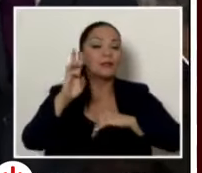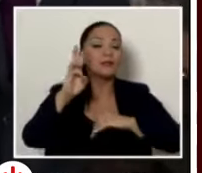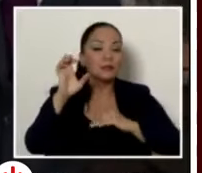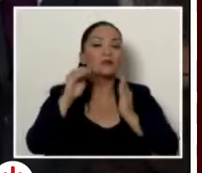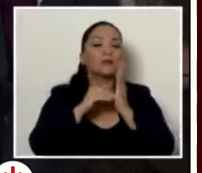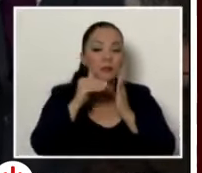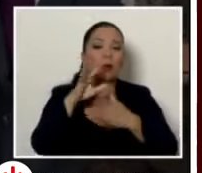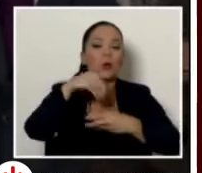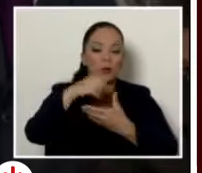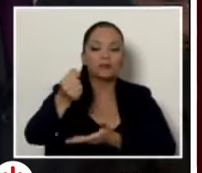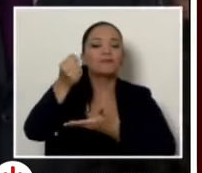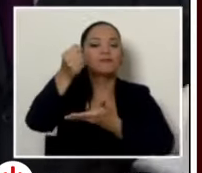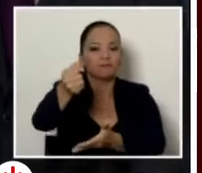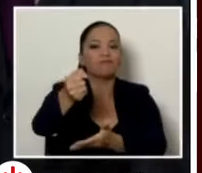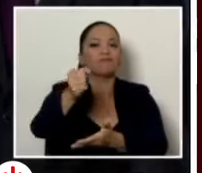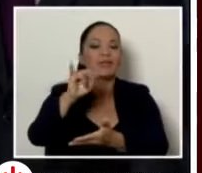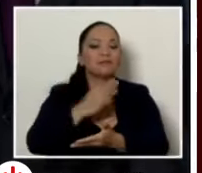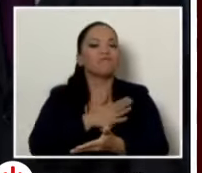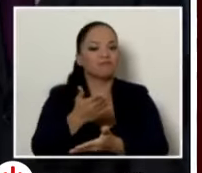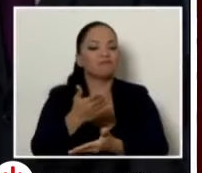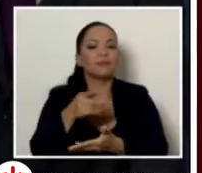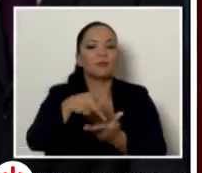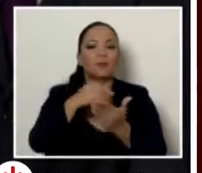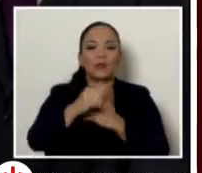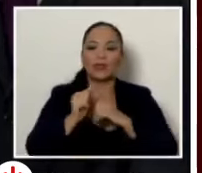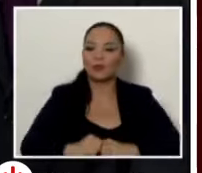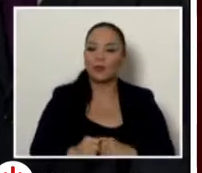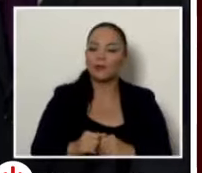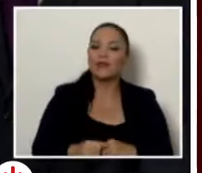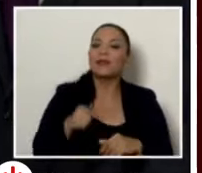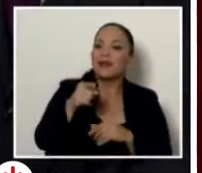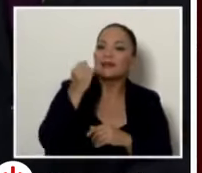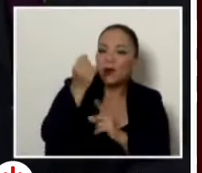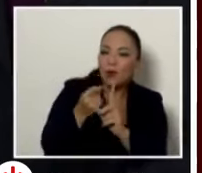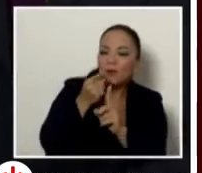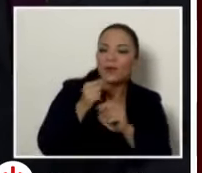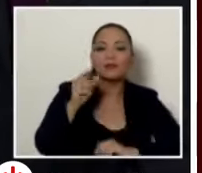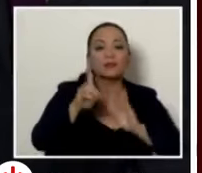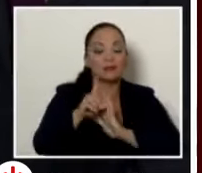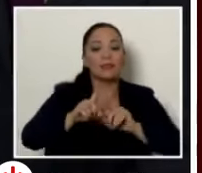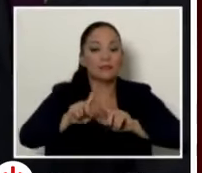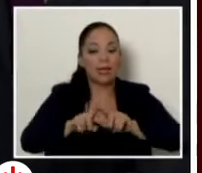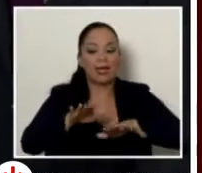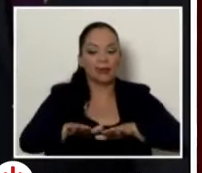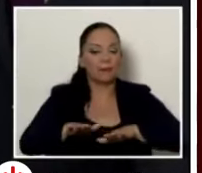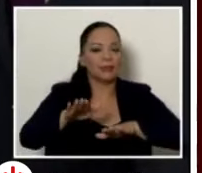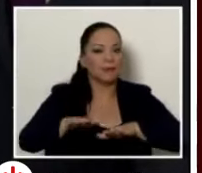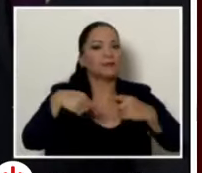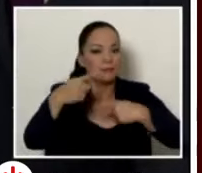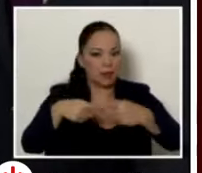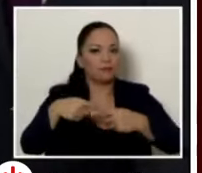parte del aporte del INSS a este proyecto. Adicionalmente es una iniciativa que se desarrollará por etapas, como ya lo mencionó el señor